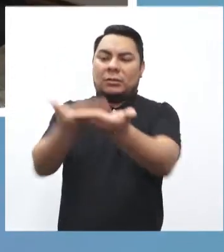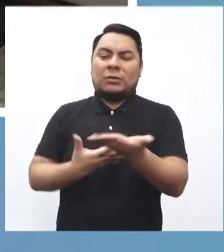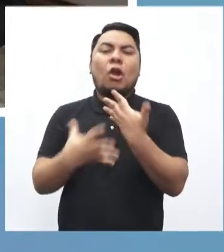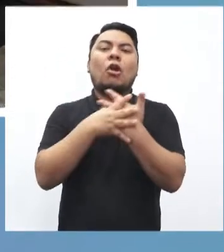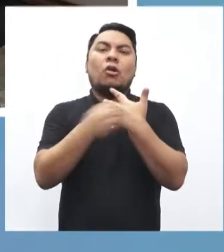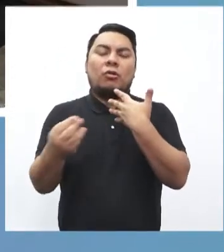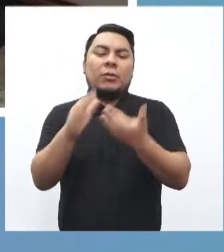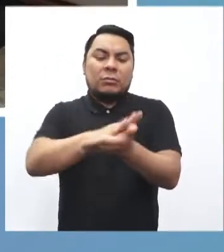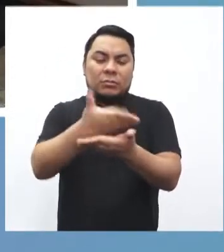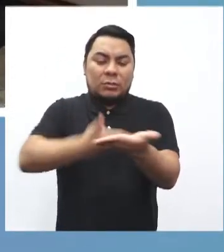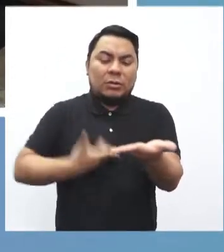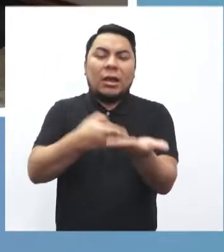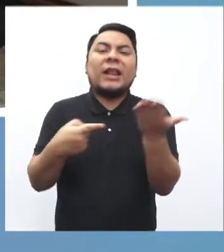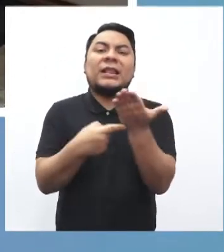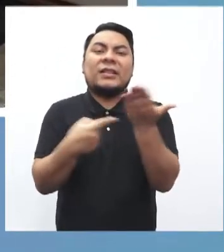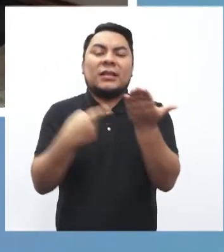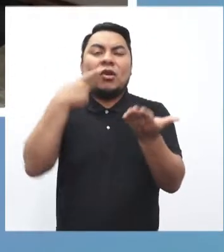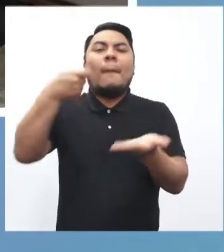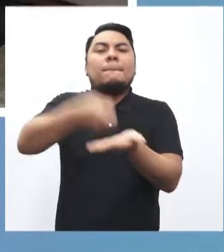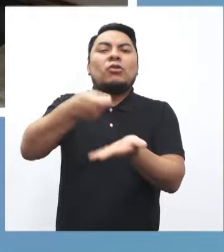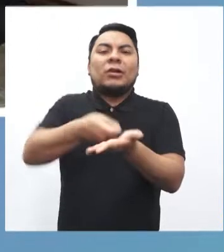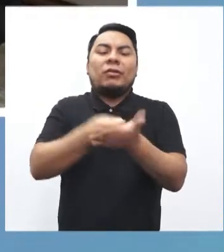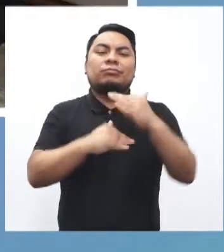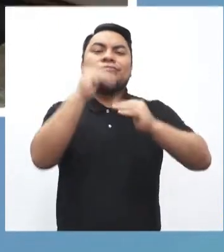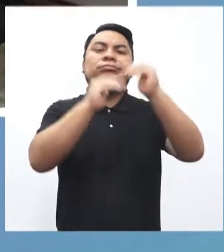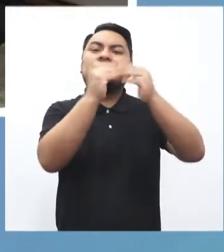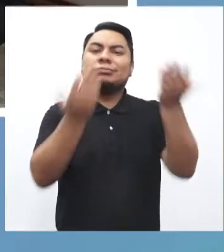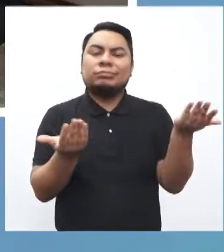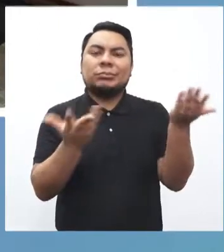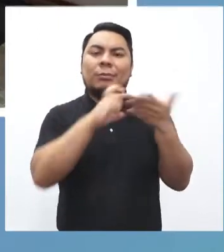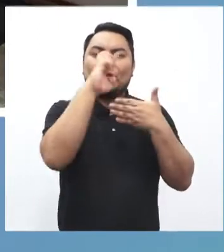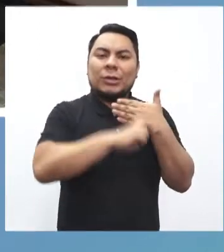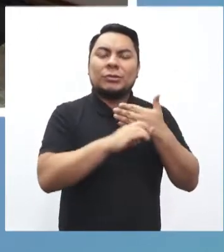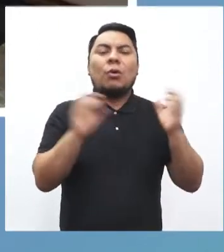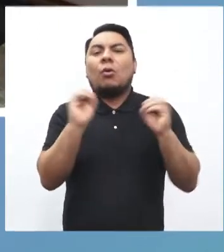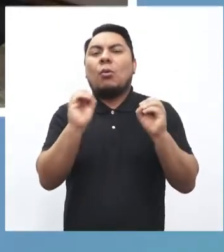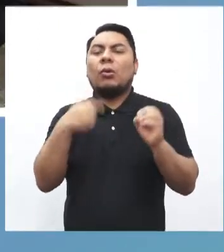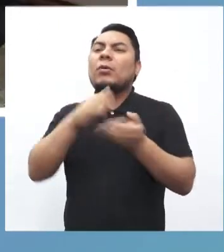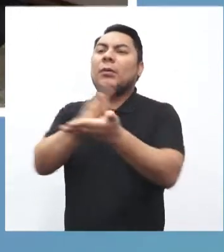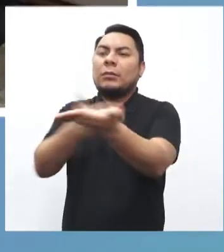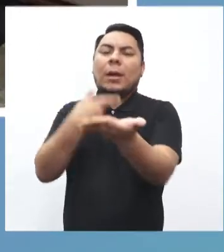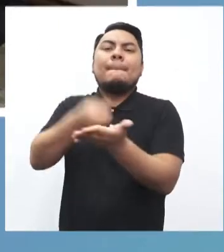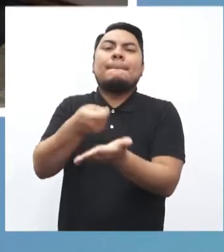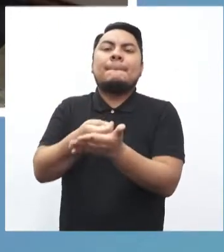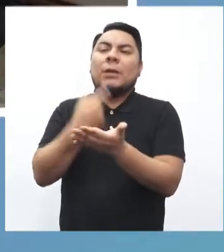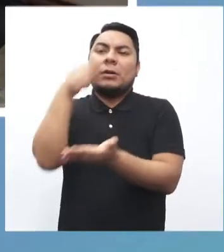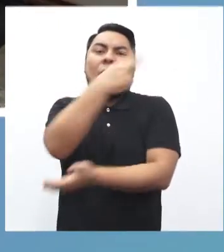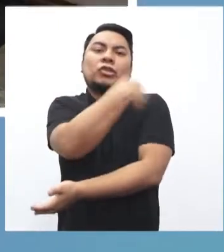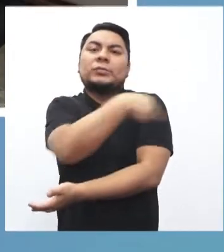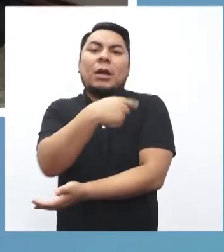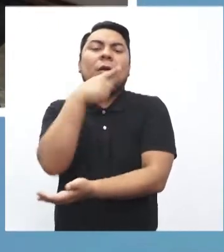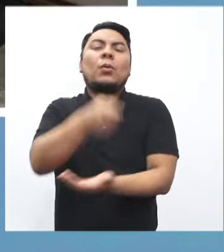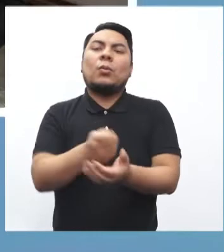copia de un expediente técnico de un proyecto de inversión pública o, por ejemplo, el presupuesto que ha sido asignado a un hospital de